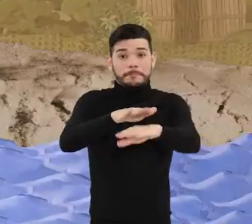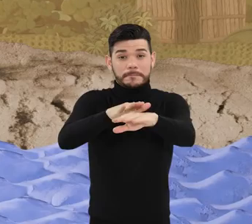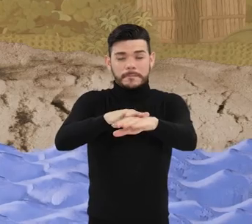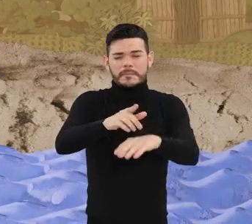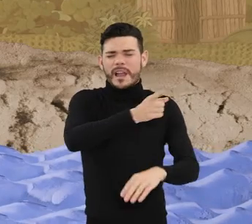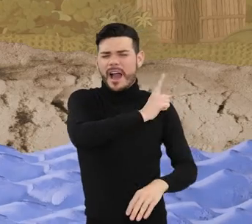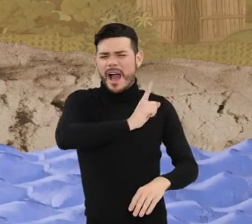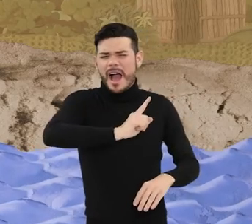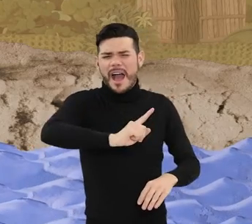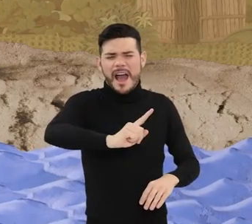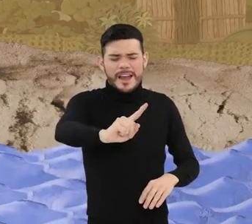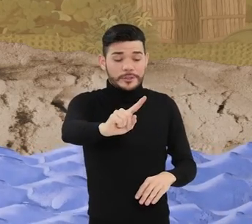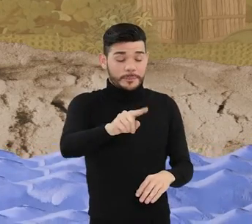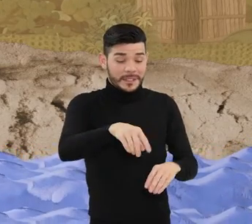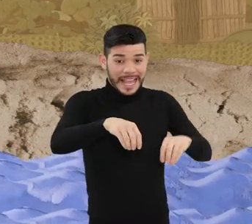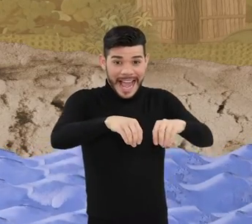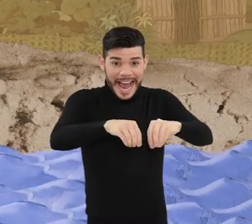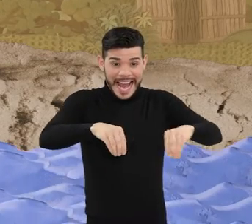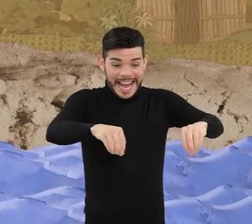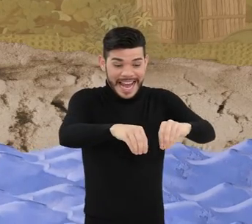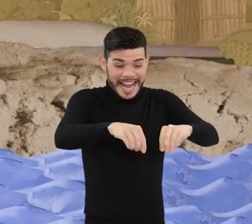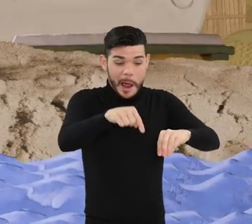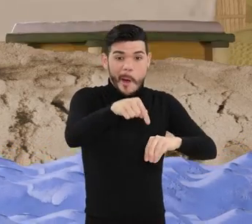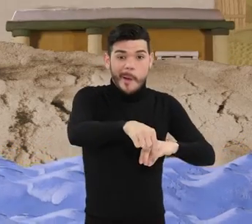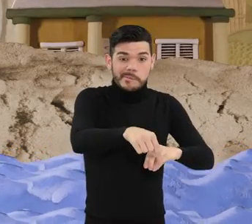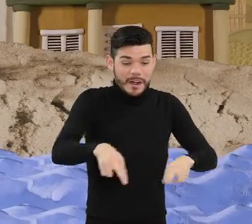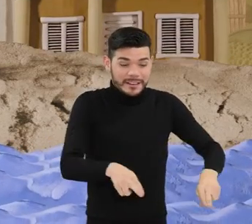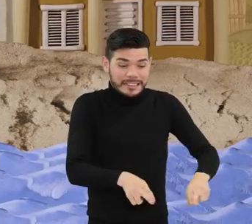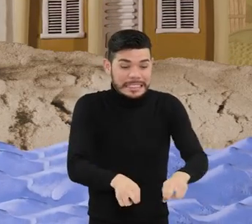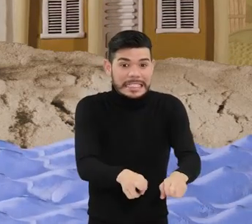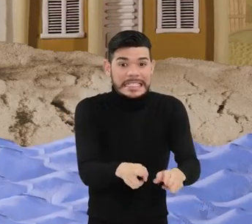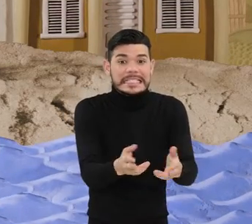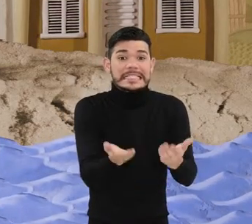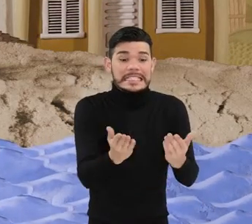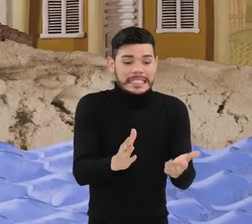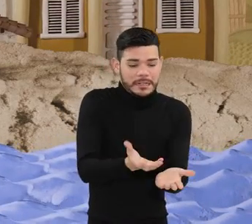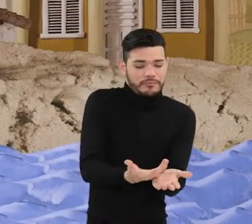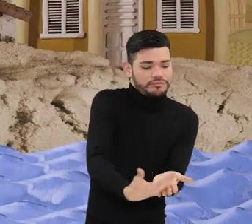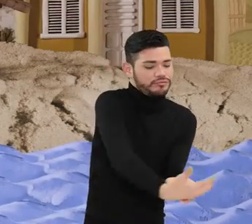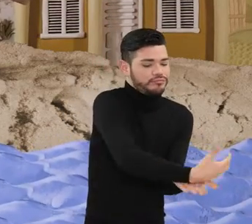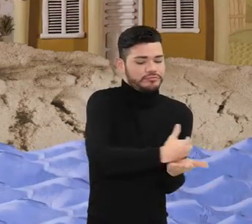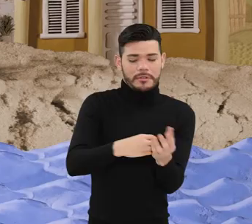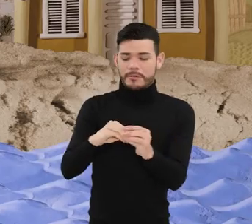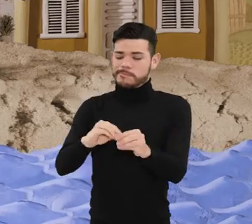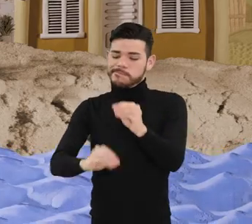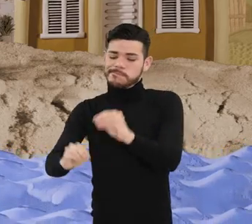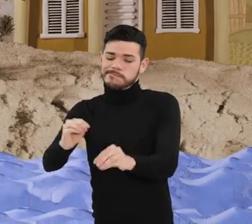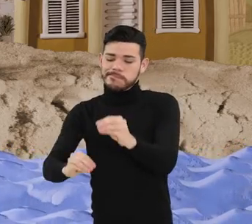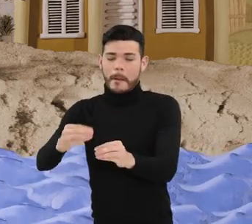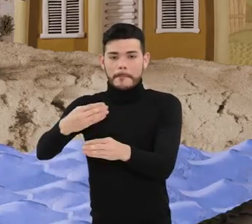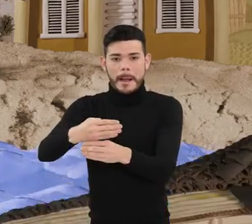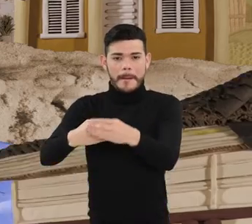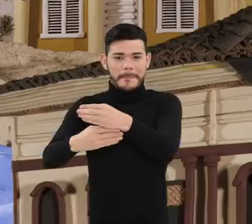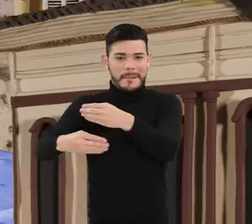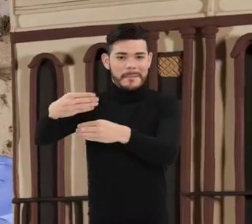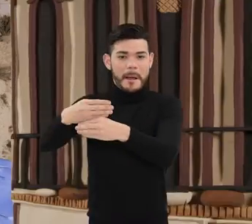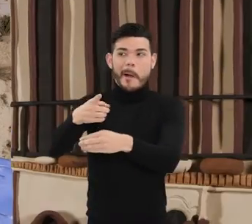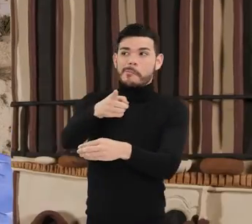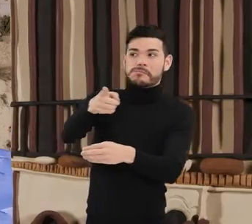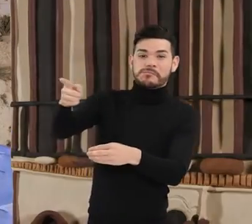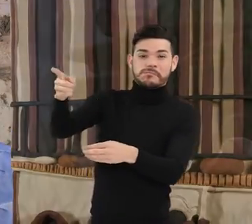Por siglos la arena extraída del río Magdalena ha servido para preparar la argamasa con la que se han edificado nuestras ciudades.